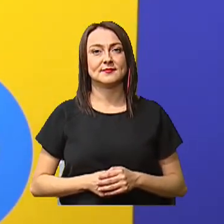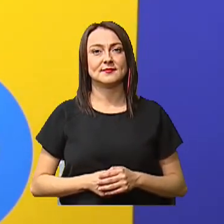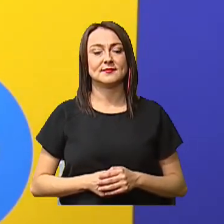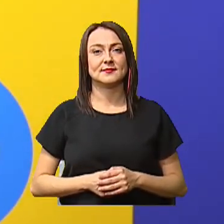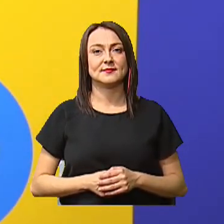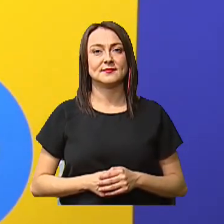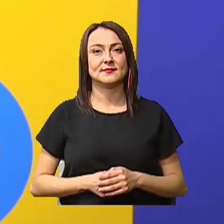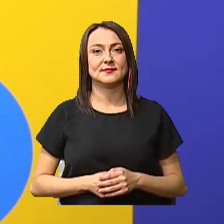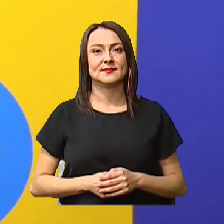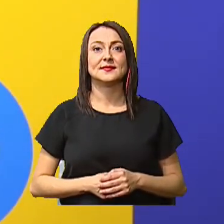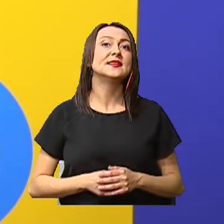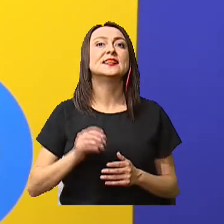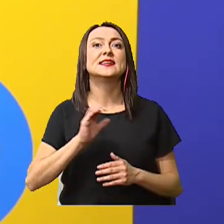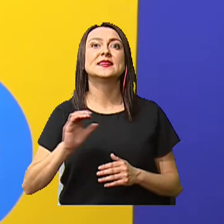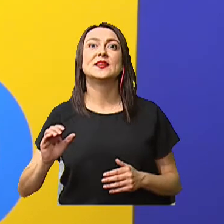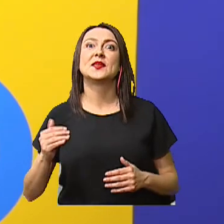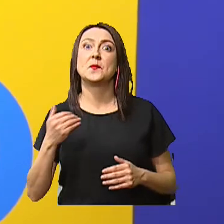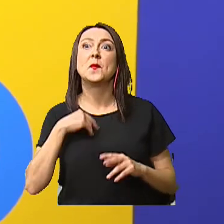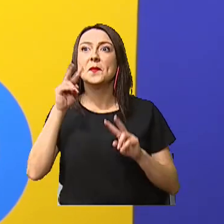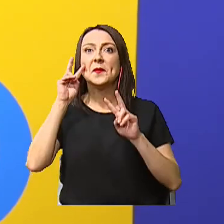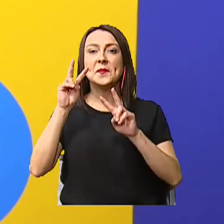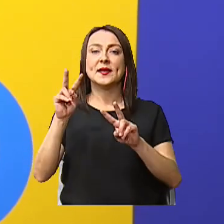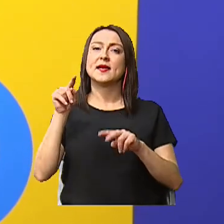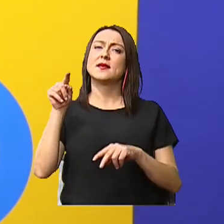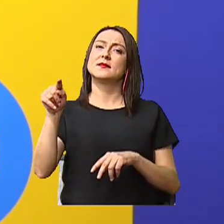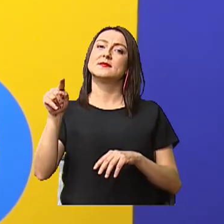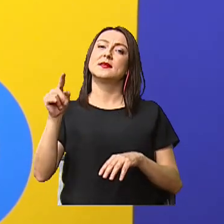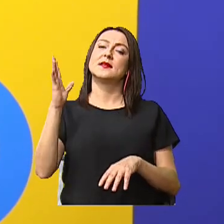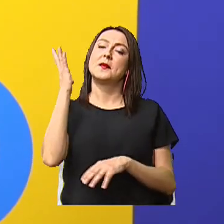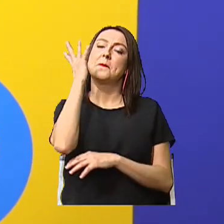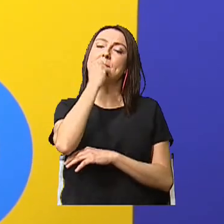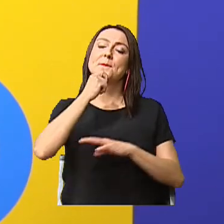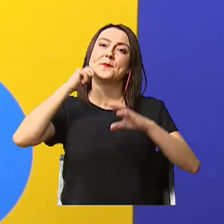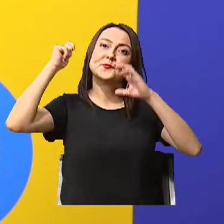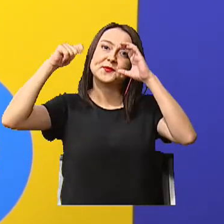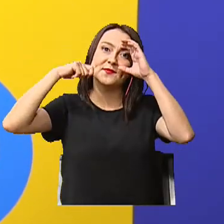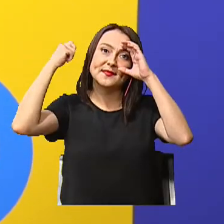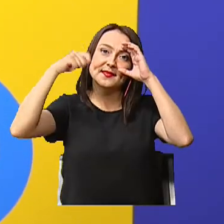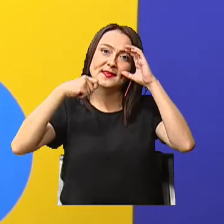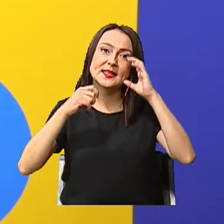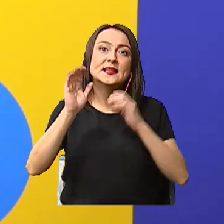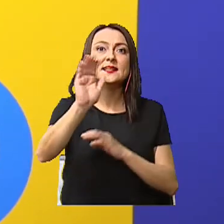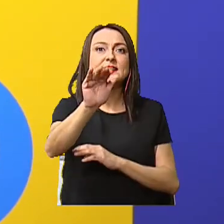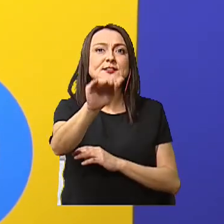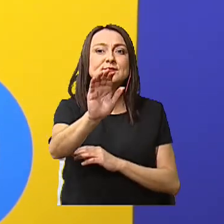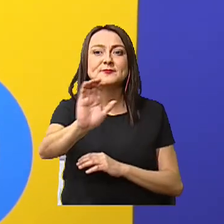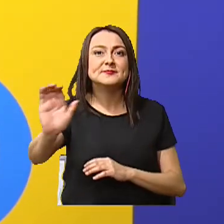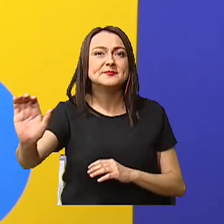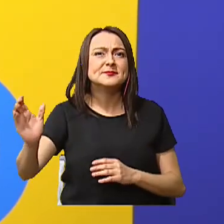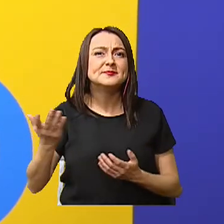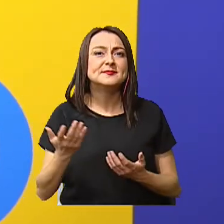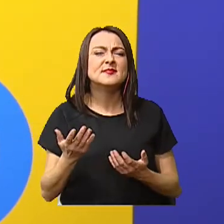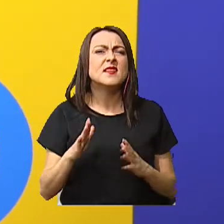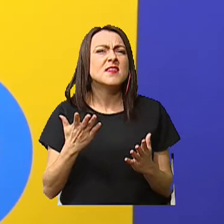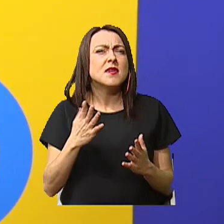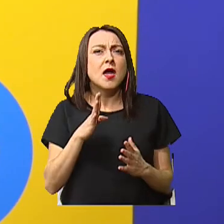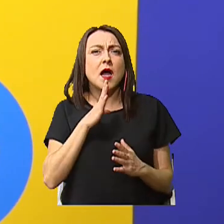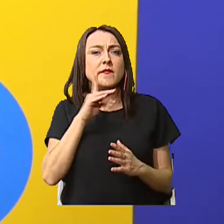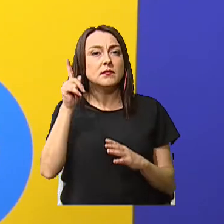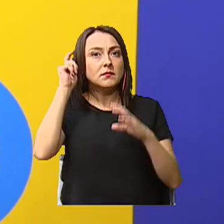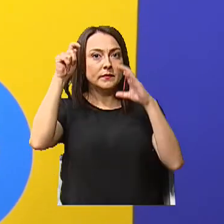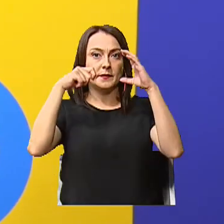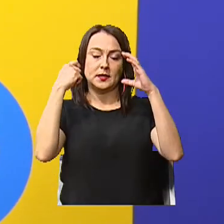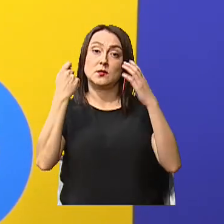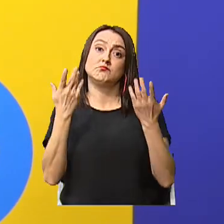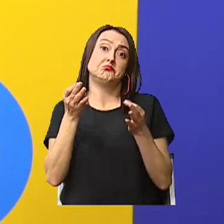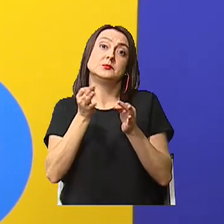Bueno niños, pudimos observar este hermoso video Niños, niñas, ¿qué habla el video? Bueno,